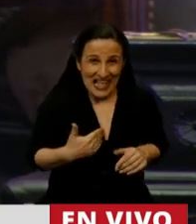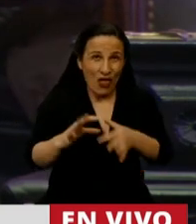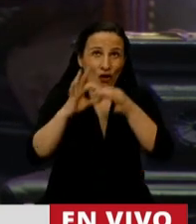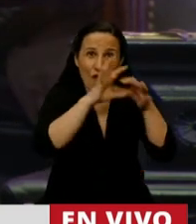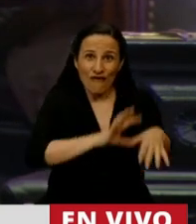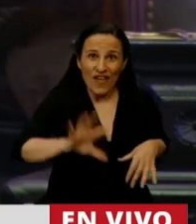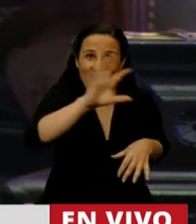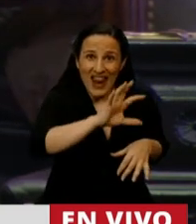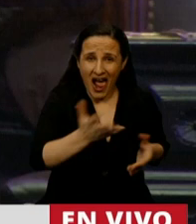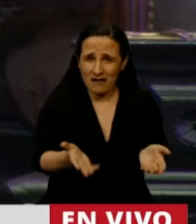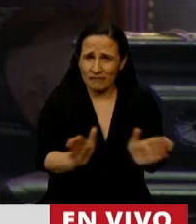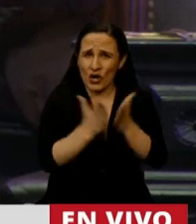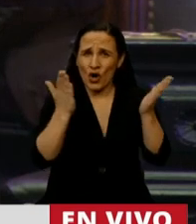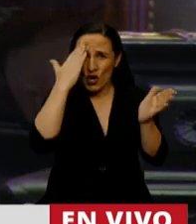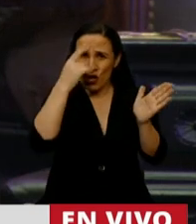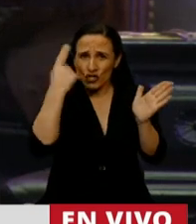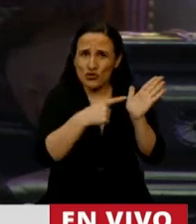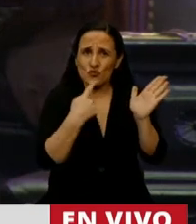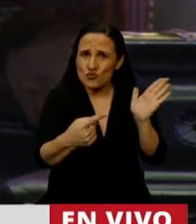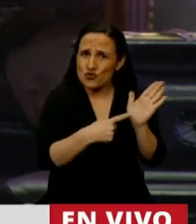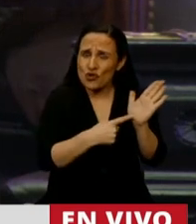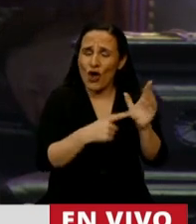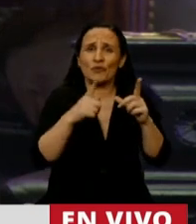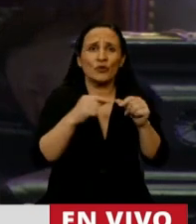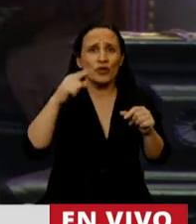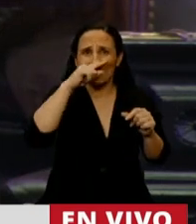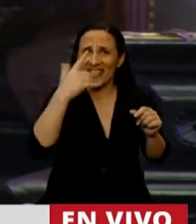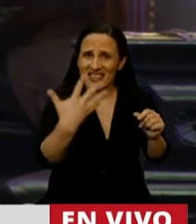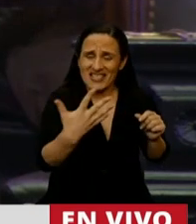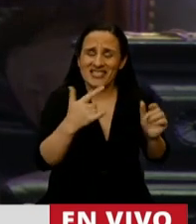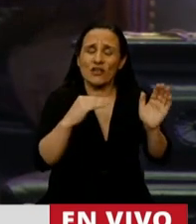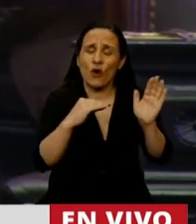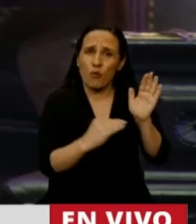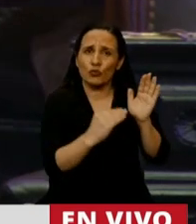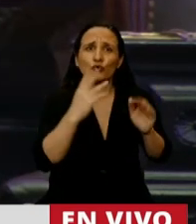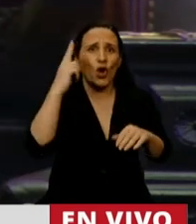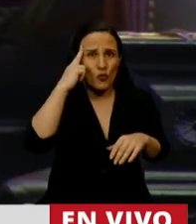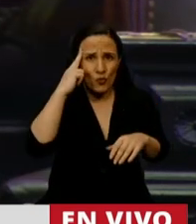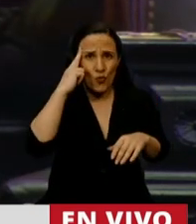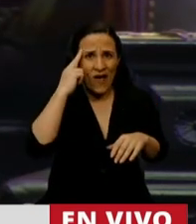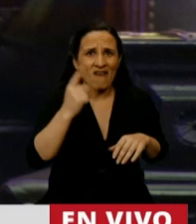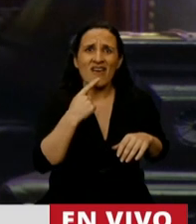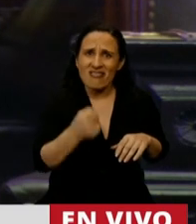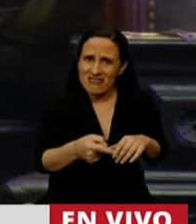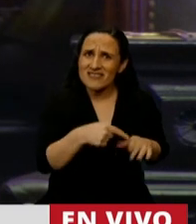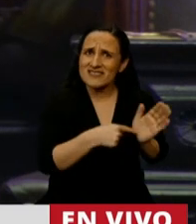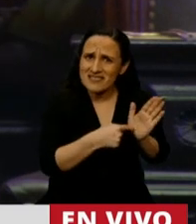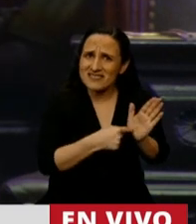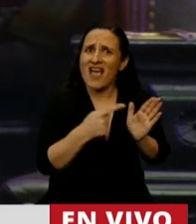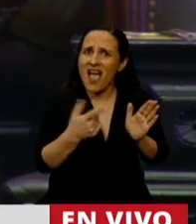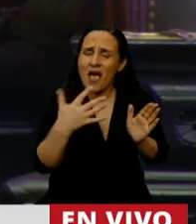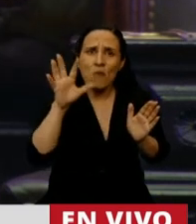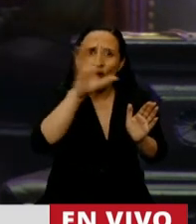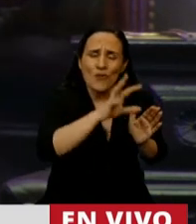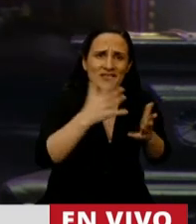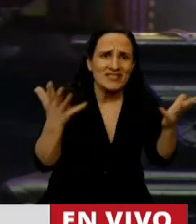la Constitución manda, le manda a este Congreso, en el artículo 75, inciso 9, a acudir con auxilios a